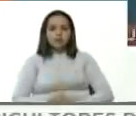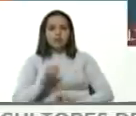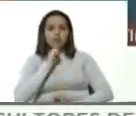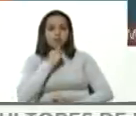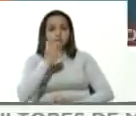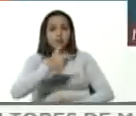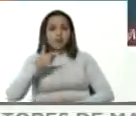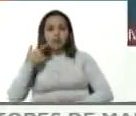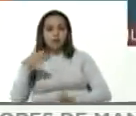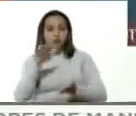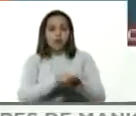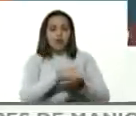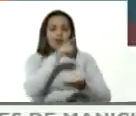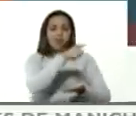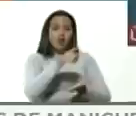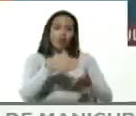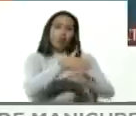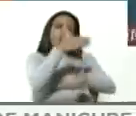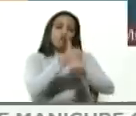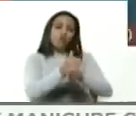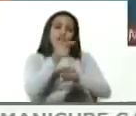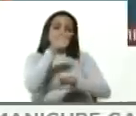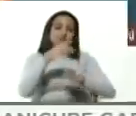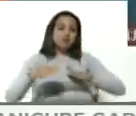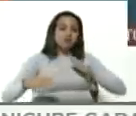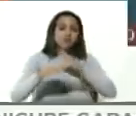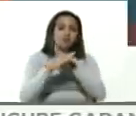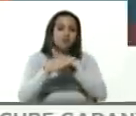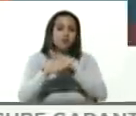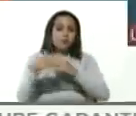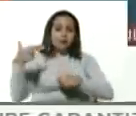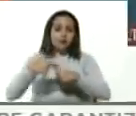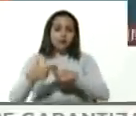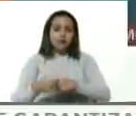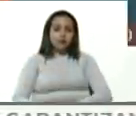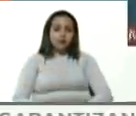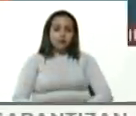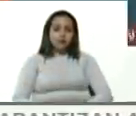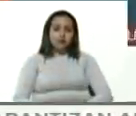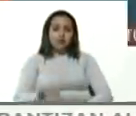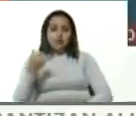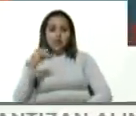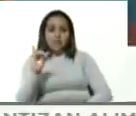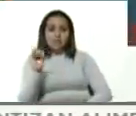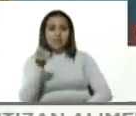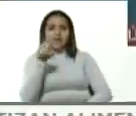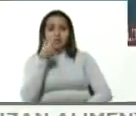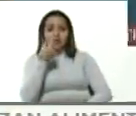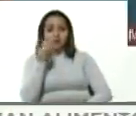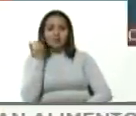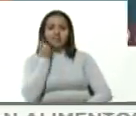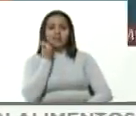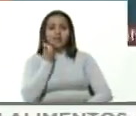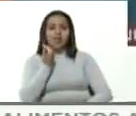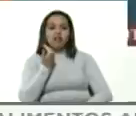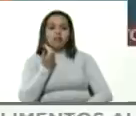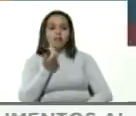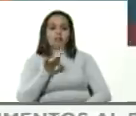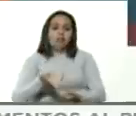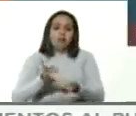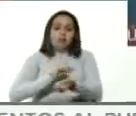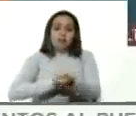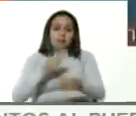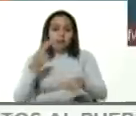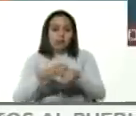responsabilidad de esas sanciones petroleras. Si hay medicamentos de enfermedades muy graves que